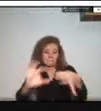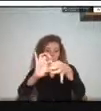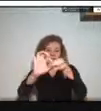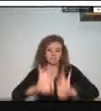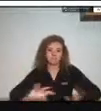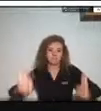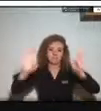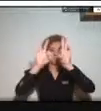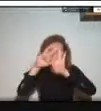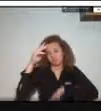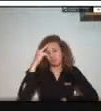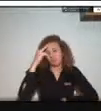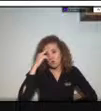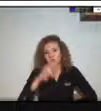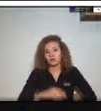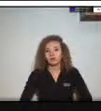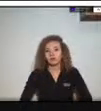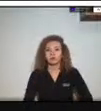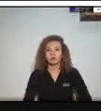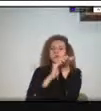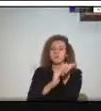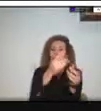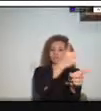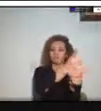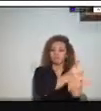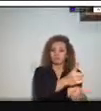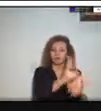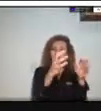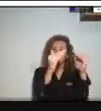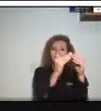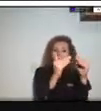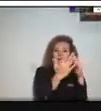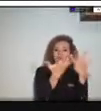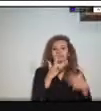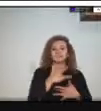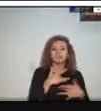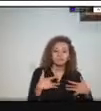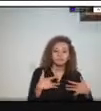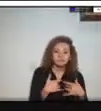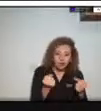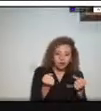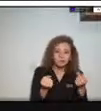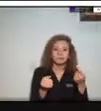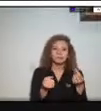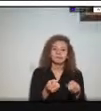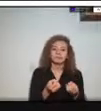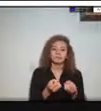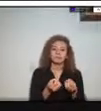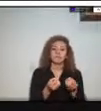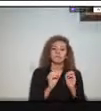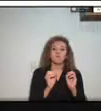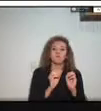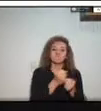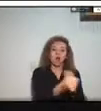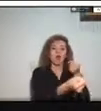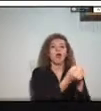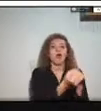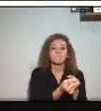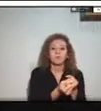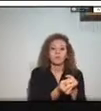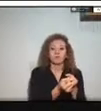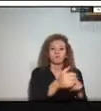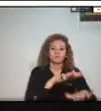acordes para poderles cumplir con el tema de vivienda de salud poder entregarles a ellos una adecuadas